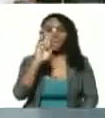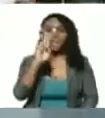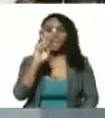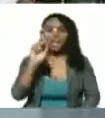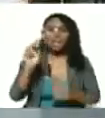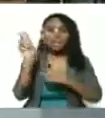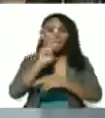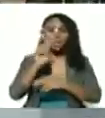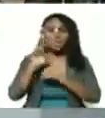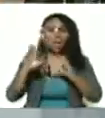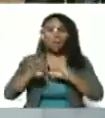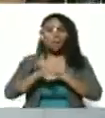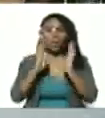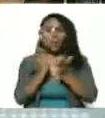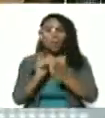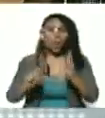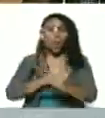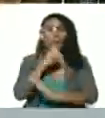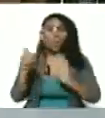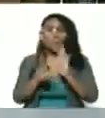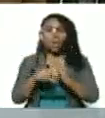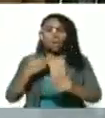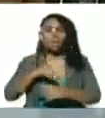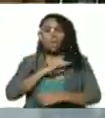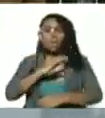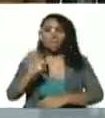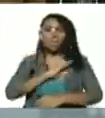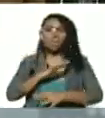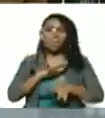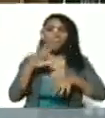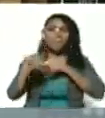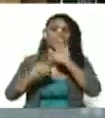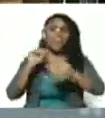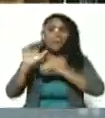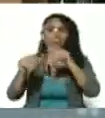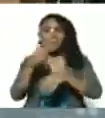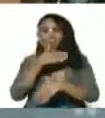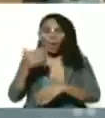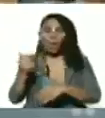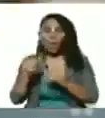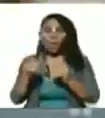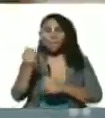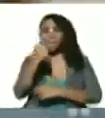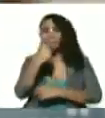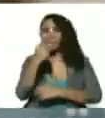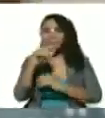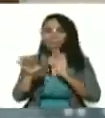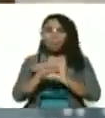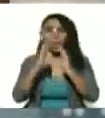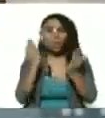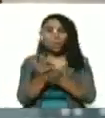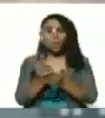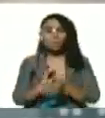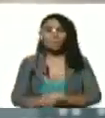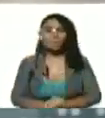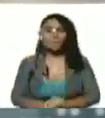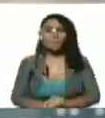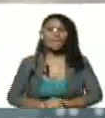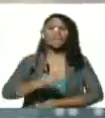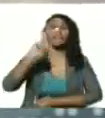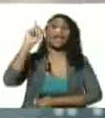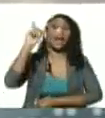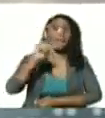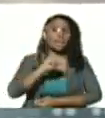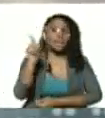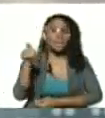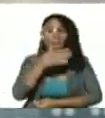entero nos hemos apertrechado con las mejores medicinas del mundo y también con